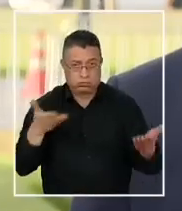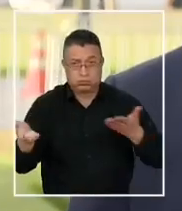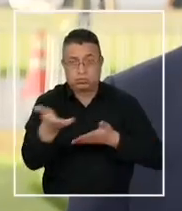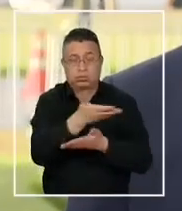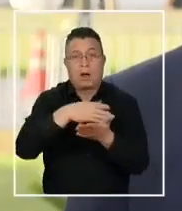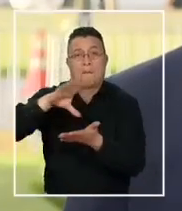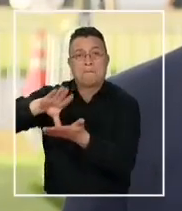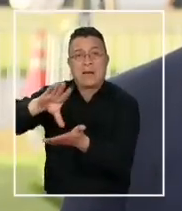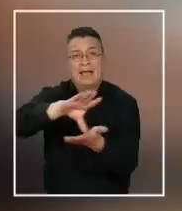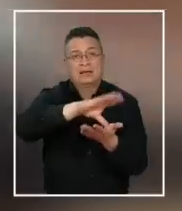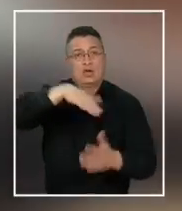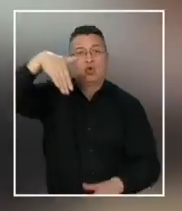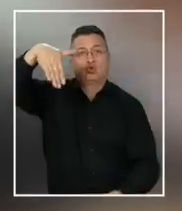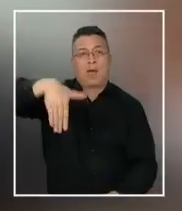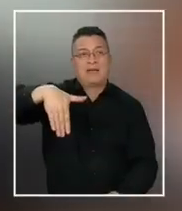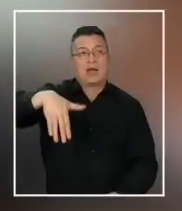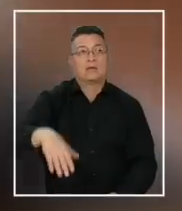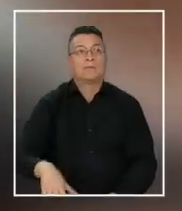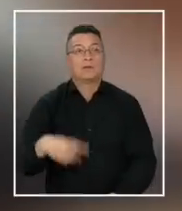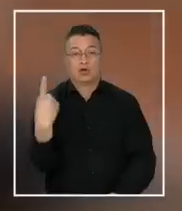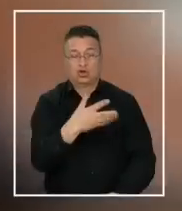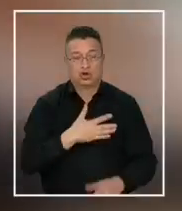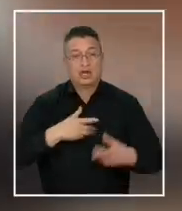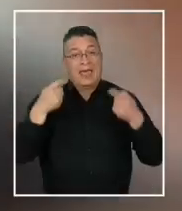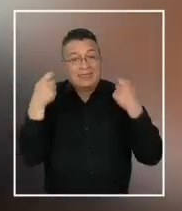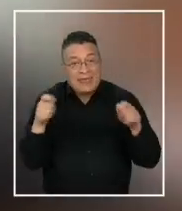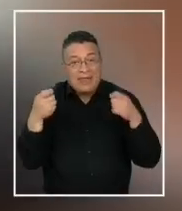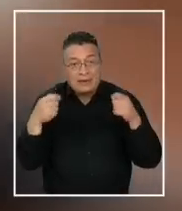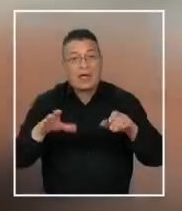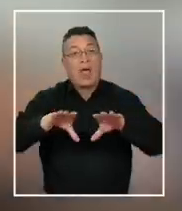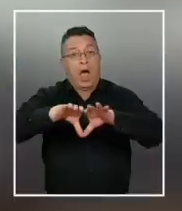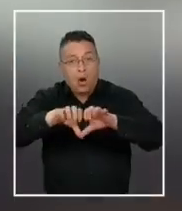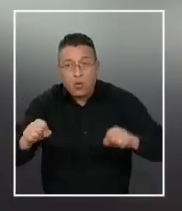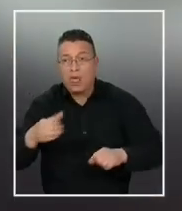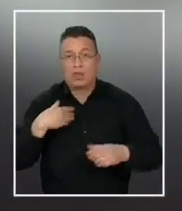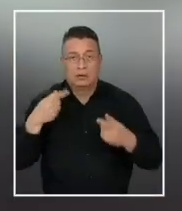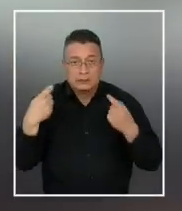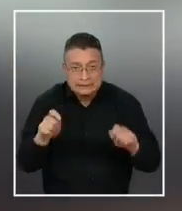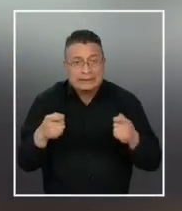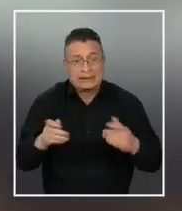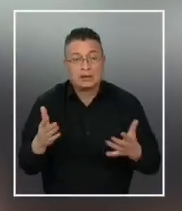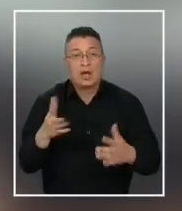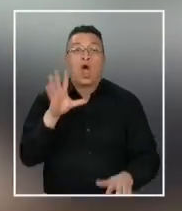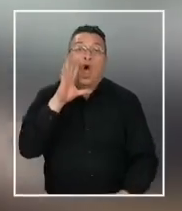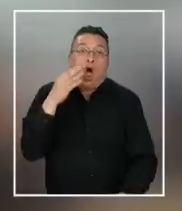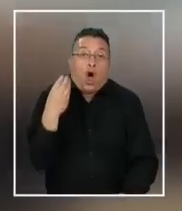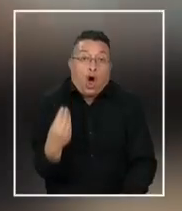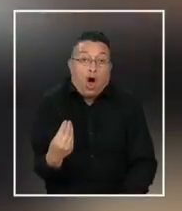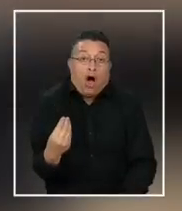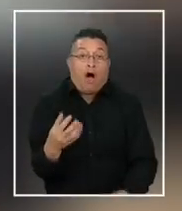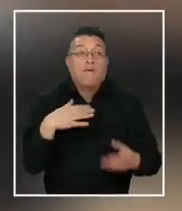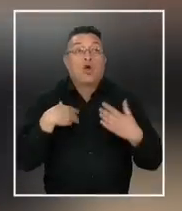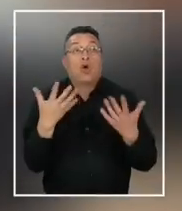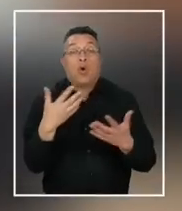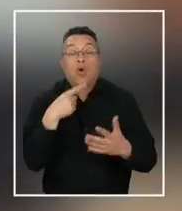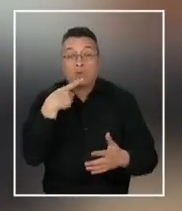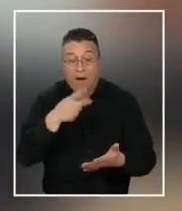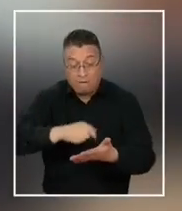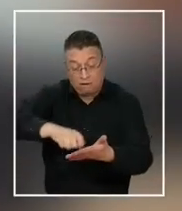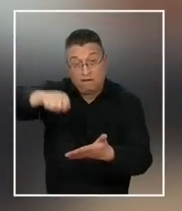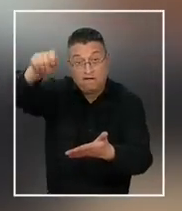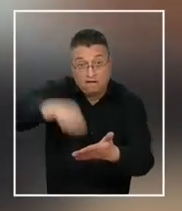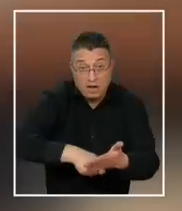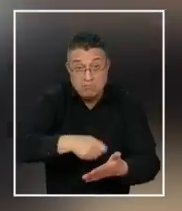de países sudamericanos. Estamos intentando a ver si llegamos a un acuerdo para suscribirlo. Y, obviamente, cuando pongamos la